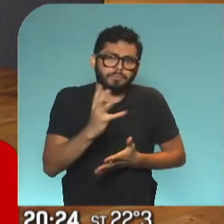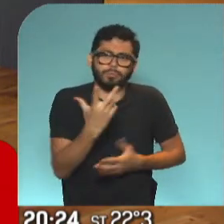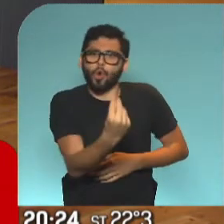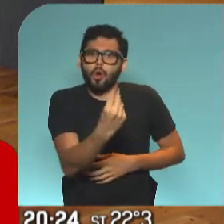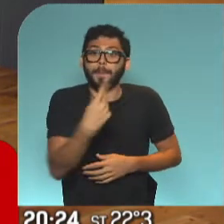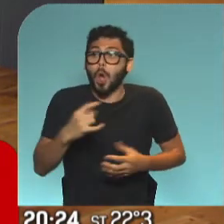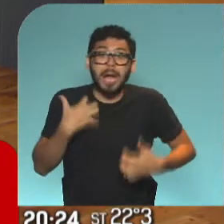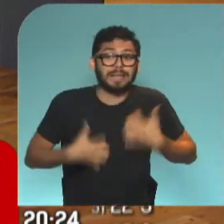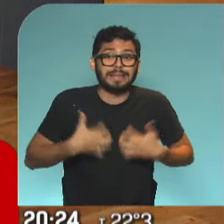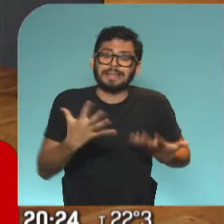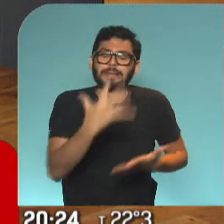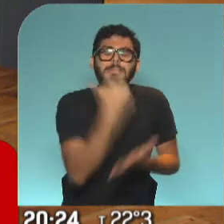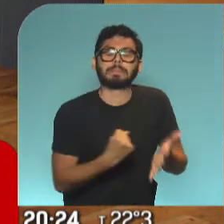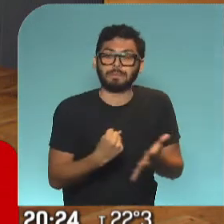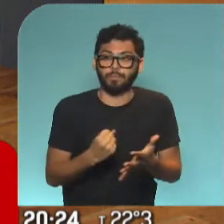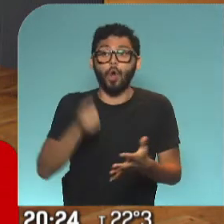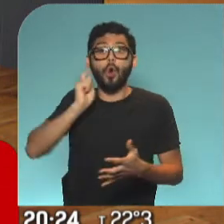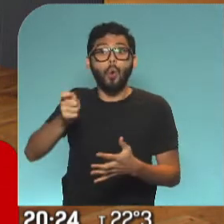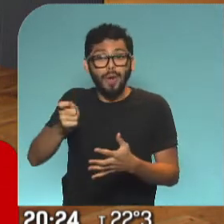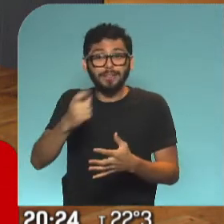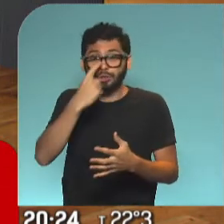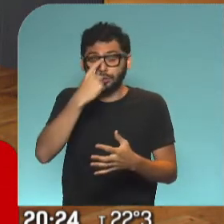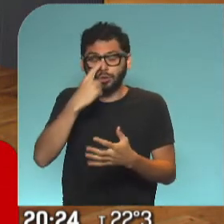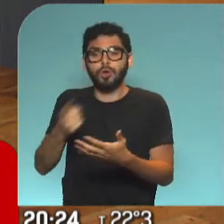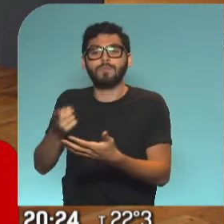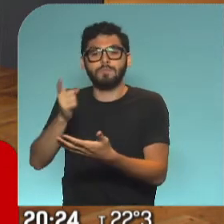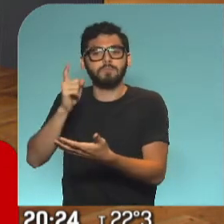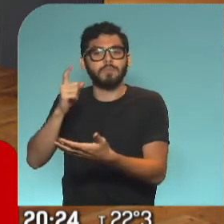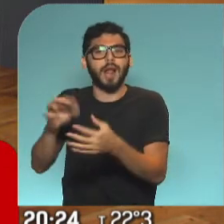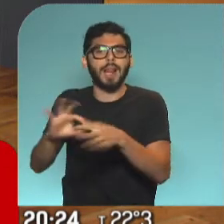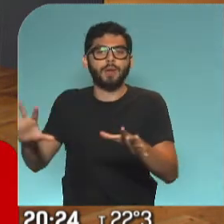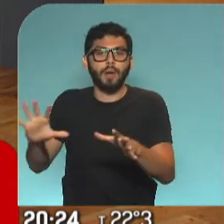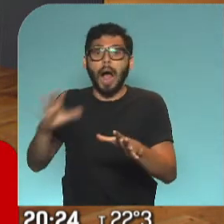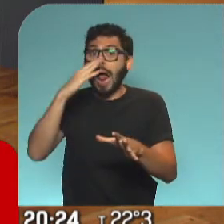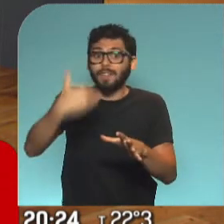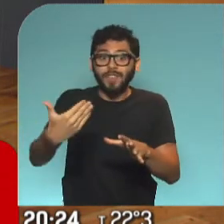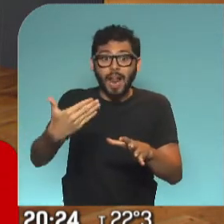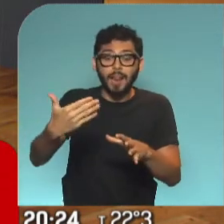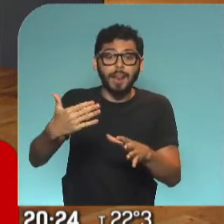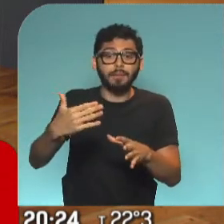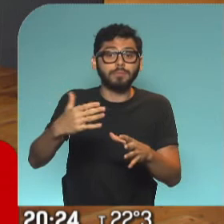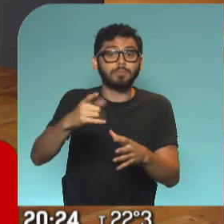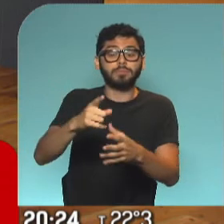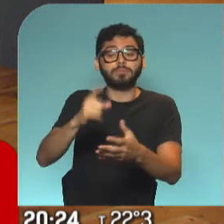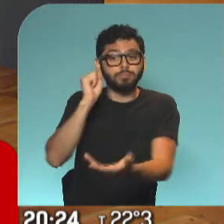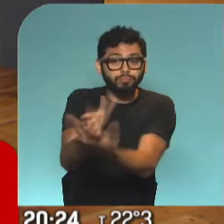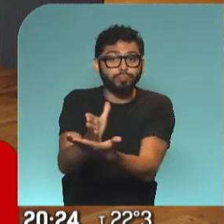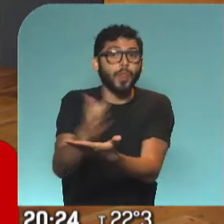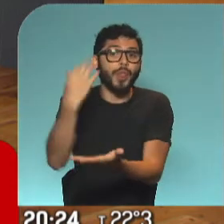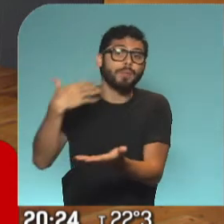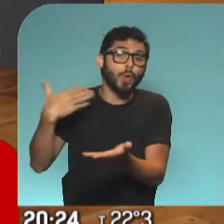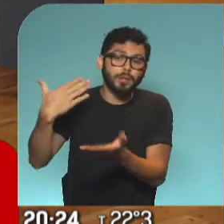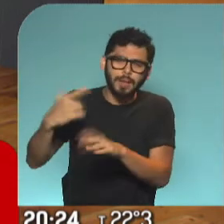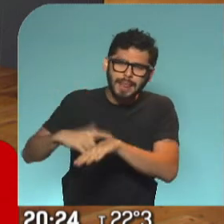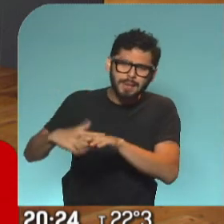Fue absuelta en el juicio oral. Le dieron vuelta la condena y, finalmente, la condenaron hasta que la Cámara de Casación, después